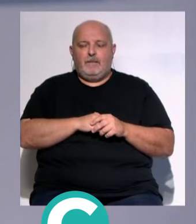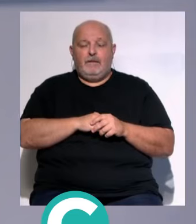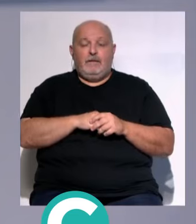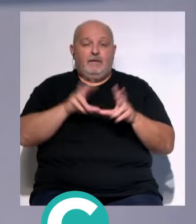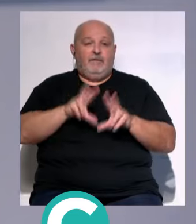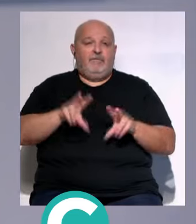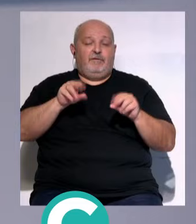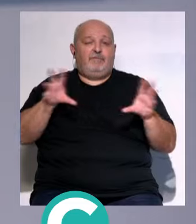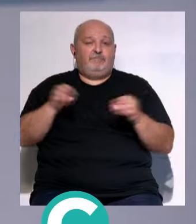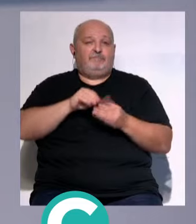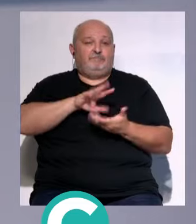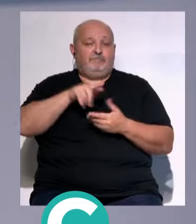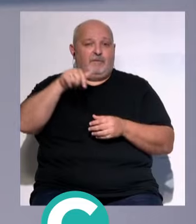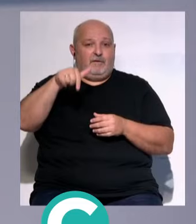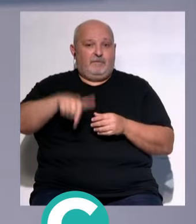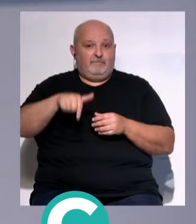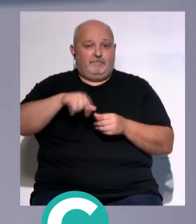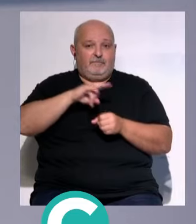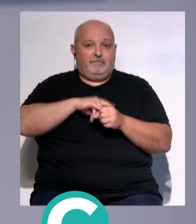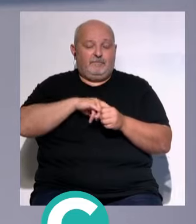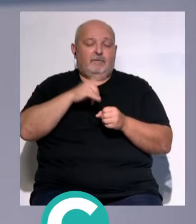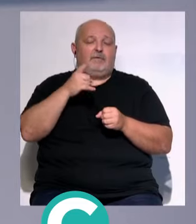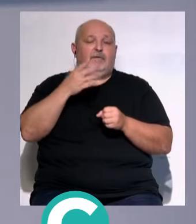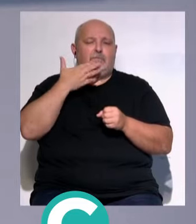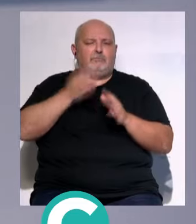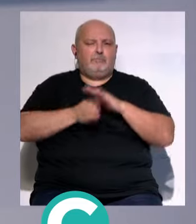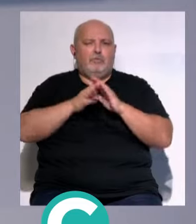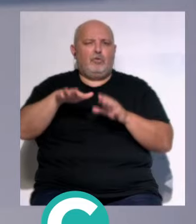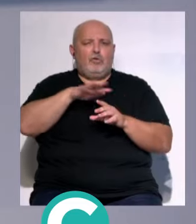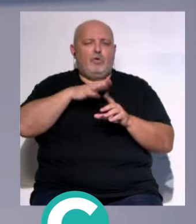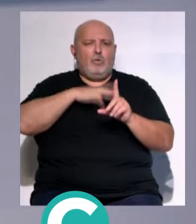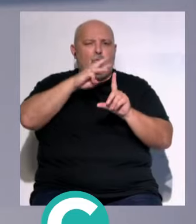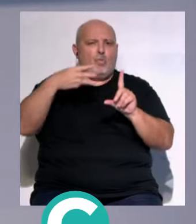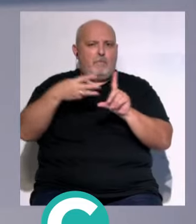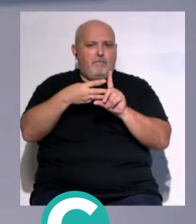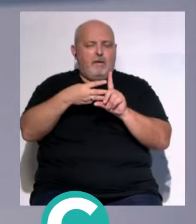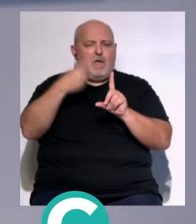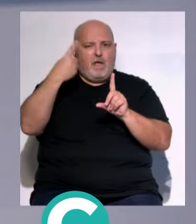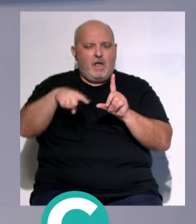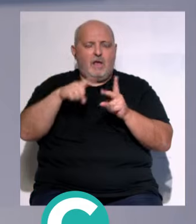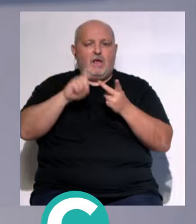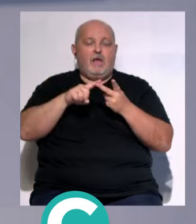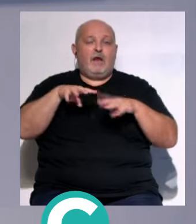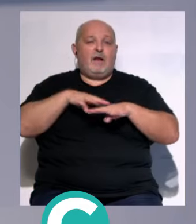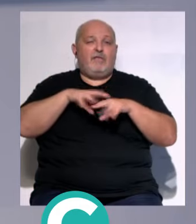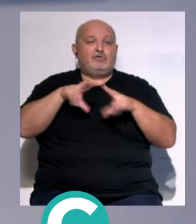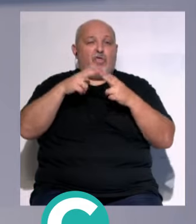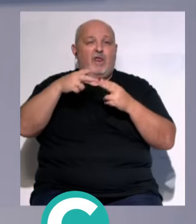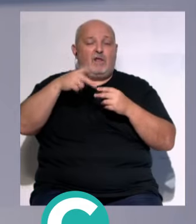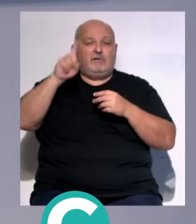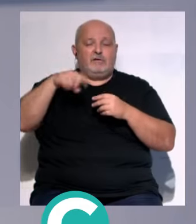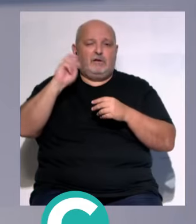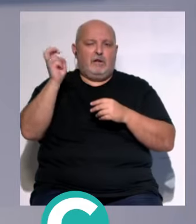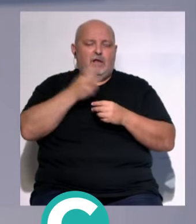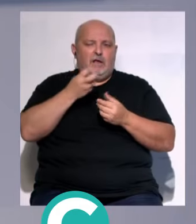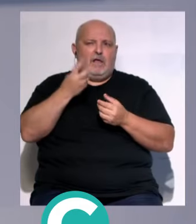Llegamos al final de nuestro repaso informativo del lunes... ...saben que pueden seguir informados... ...en nuestra página web... ...ondacadix.es... ...y en los perfiles que su